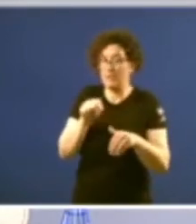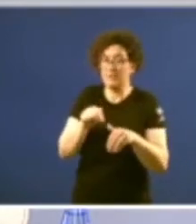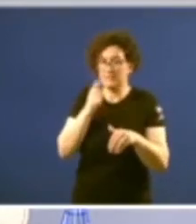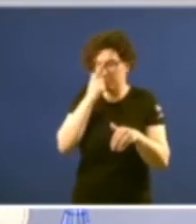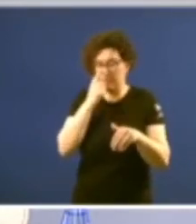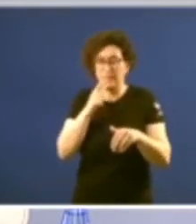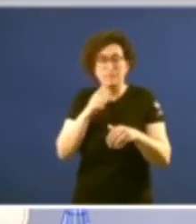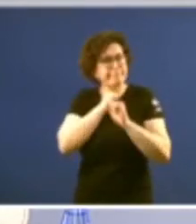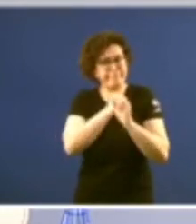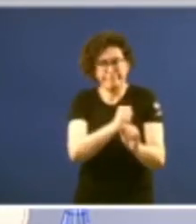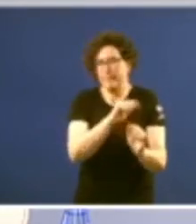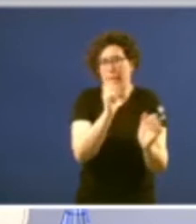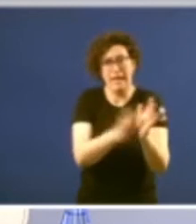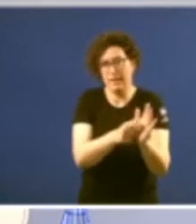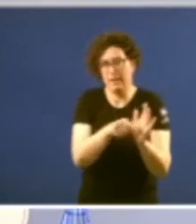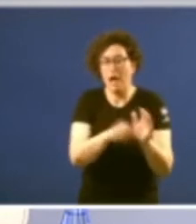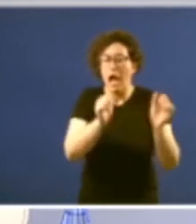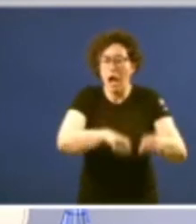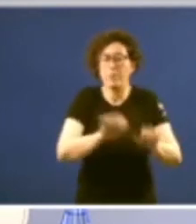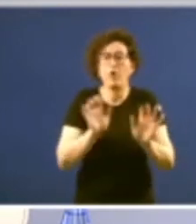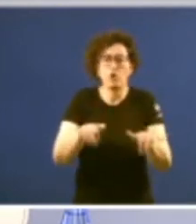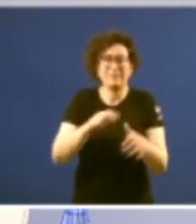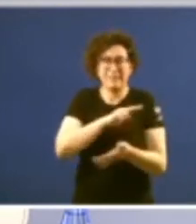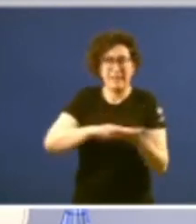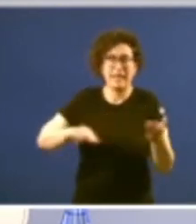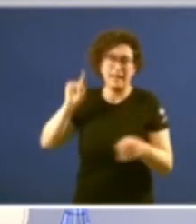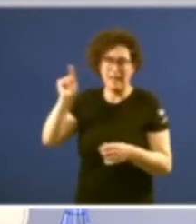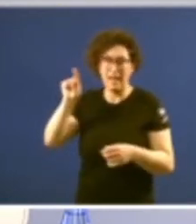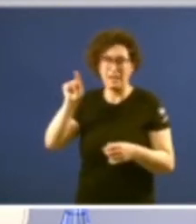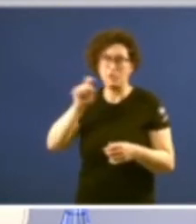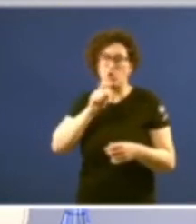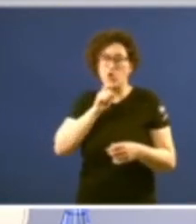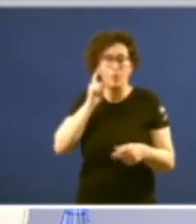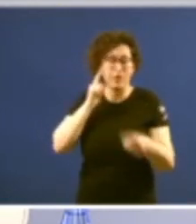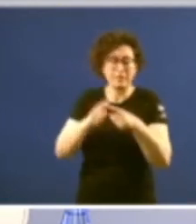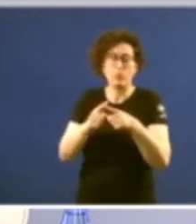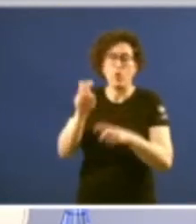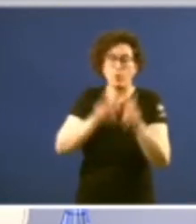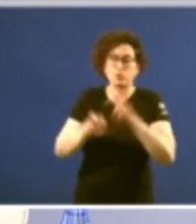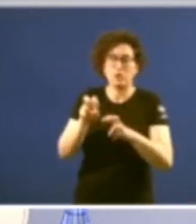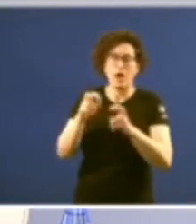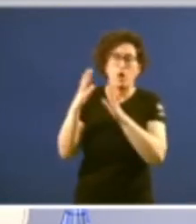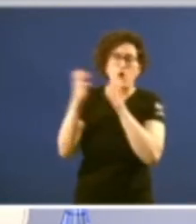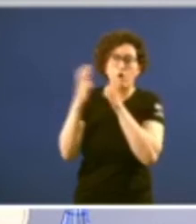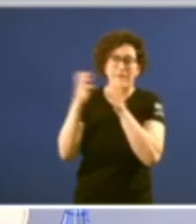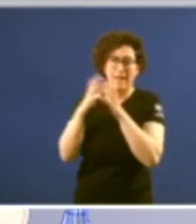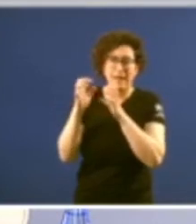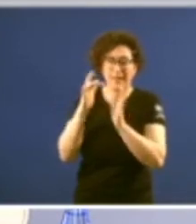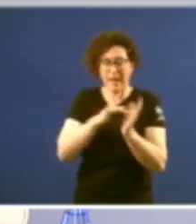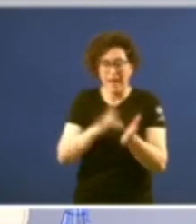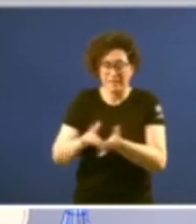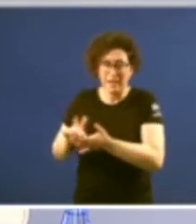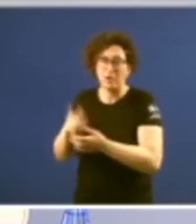aterase as leis que no seu caso aproben as cortes xerais co exclusivo fin de coordinar o calendario das diversas